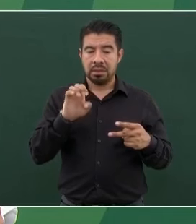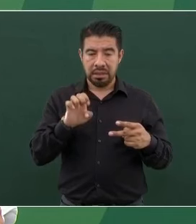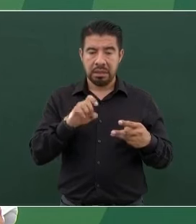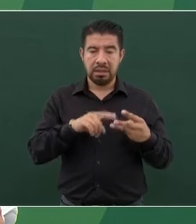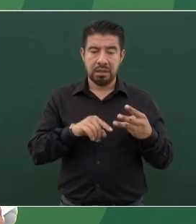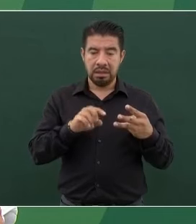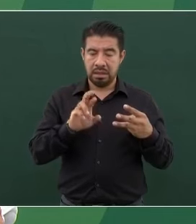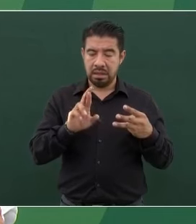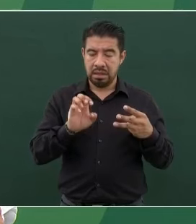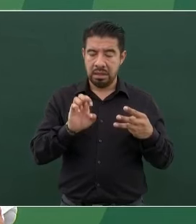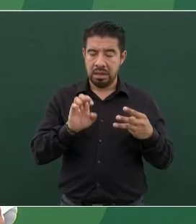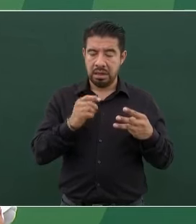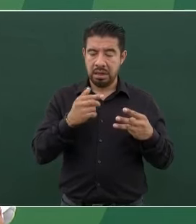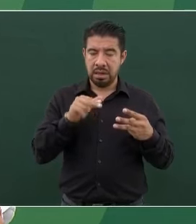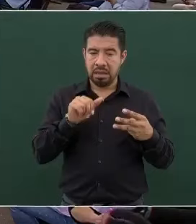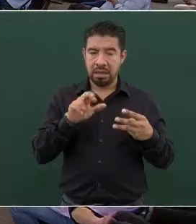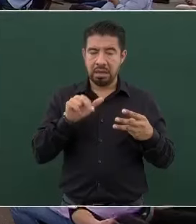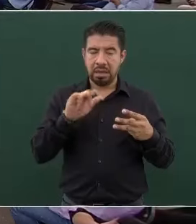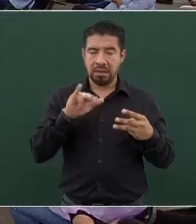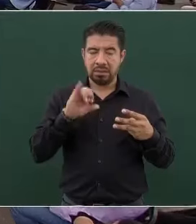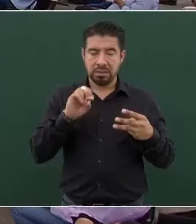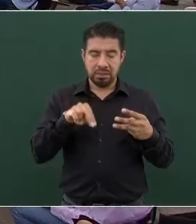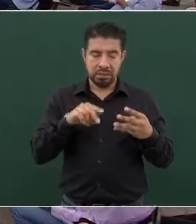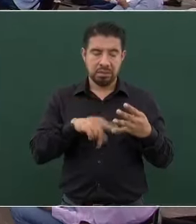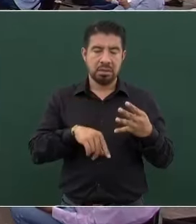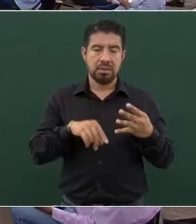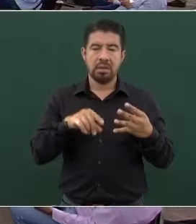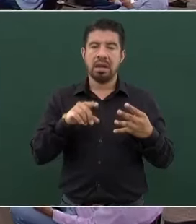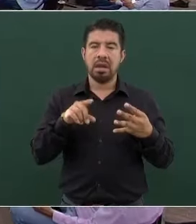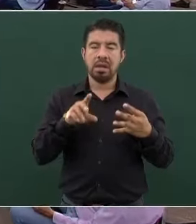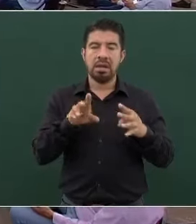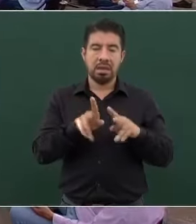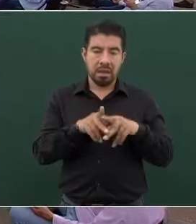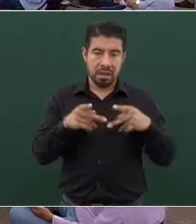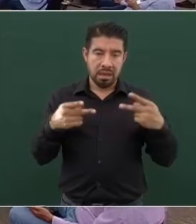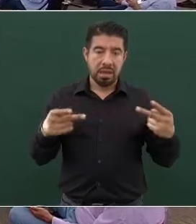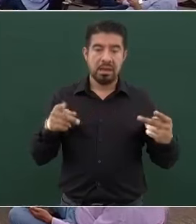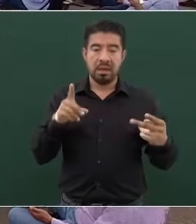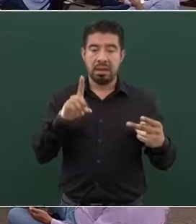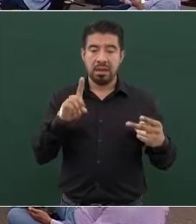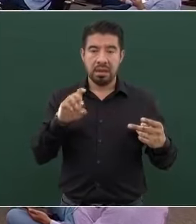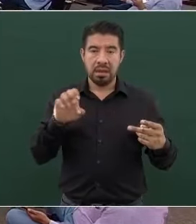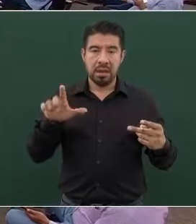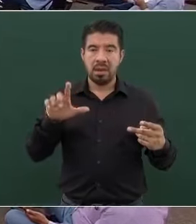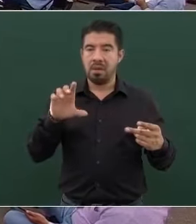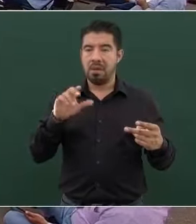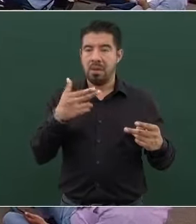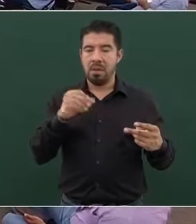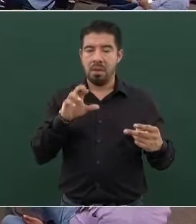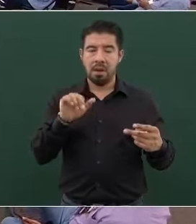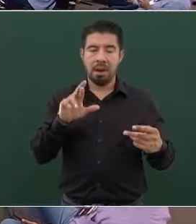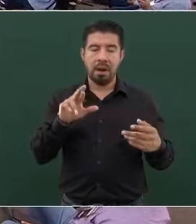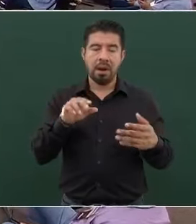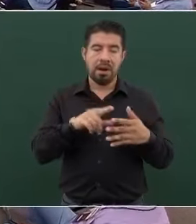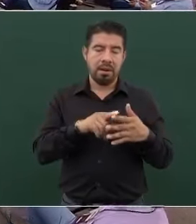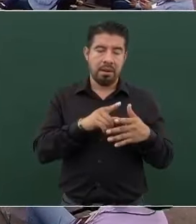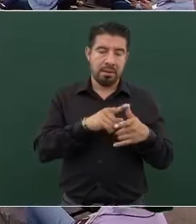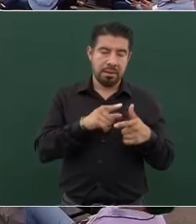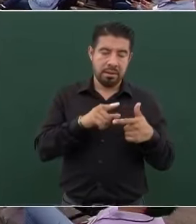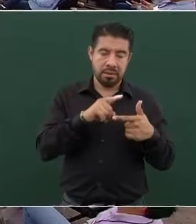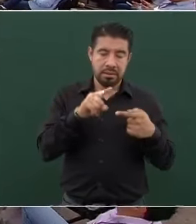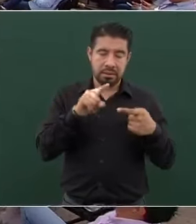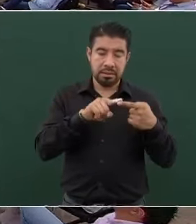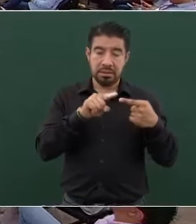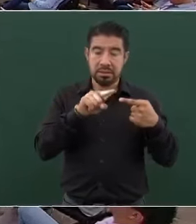del Diario del Hogar, y así viene el ejemplo de Zarco, de los Flores Magón,